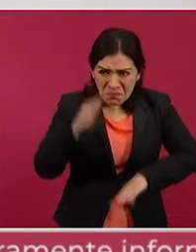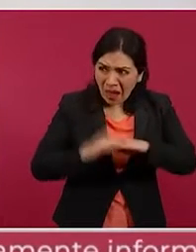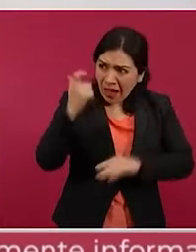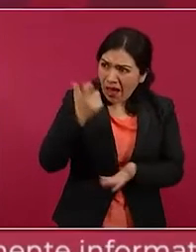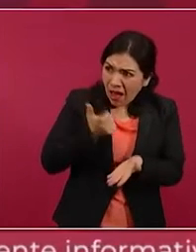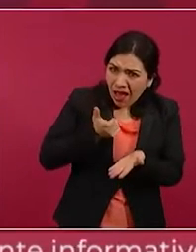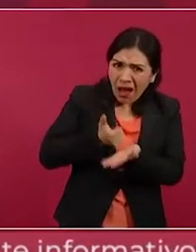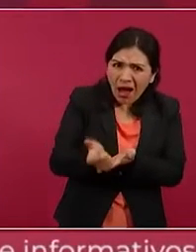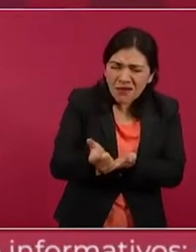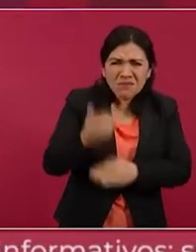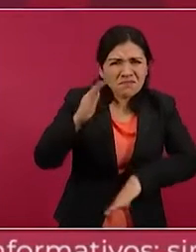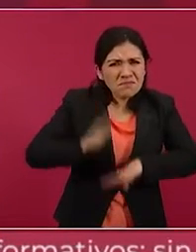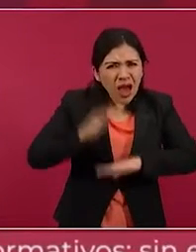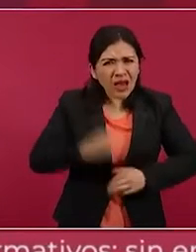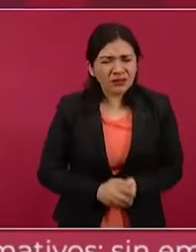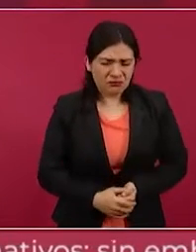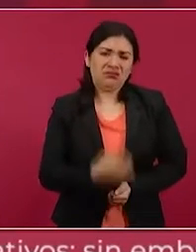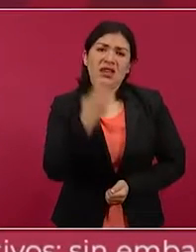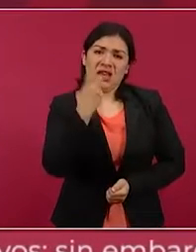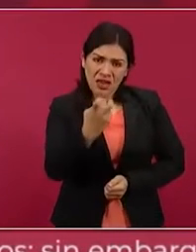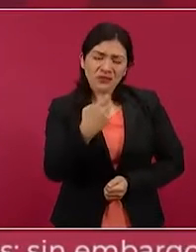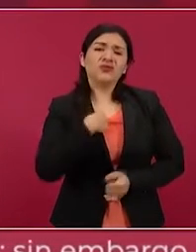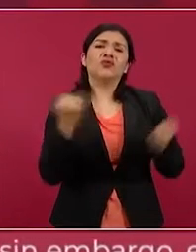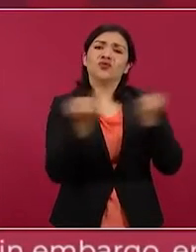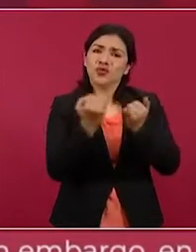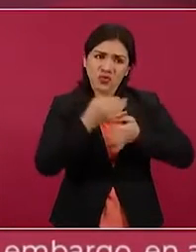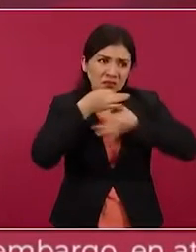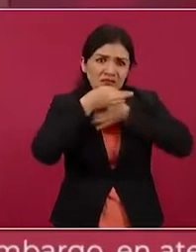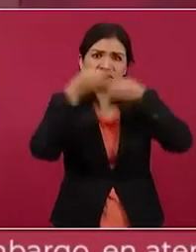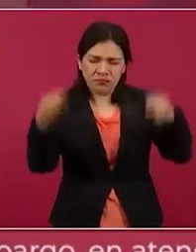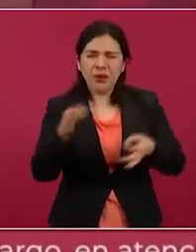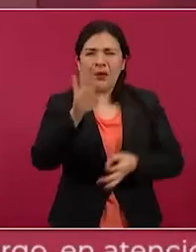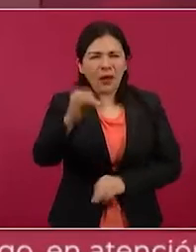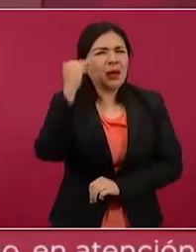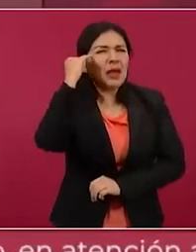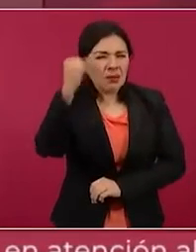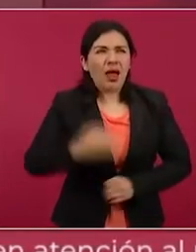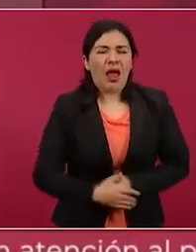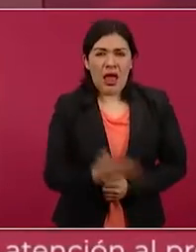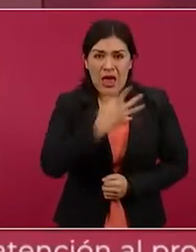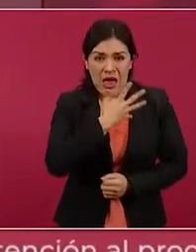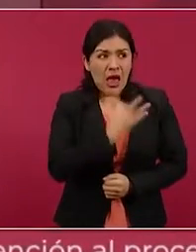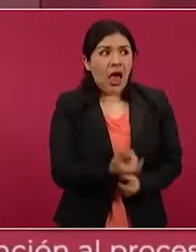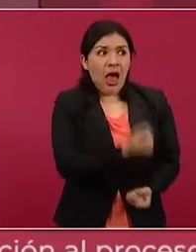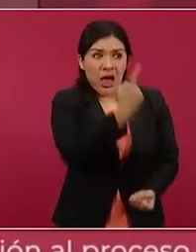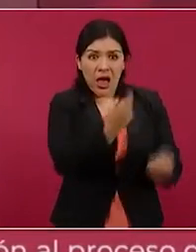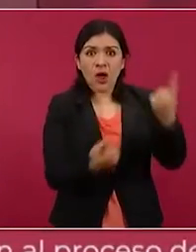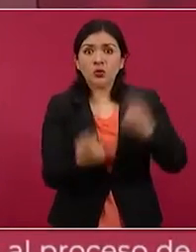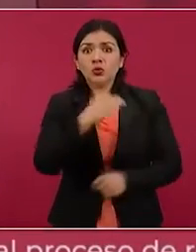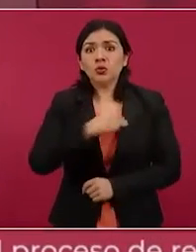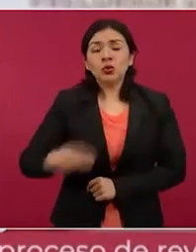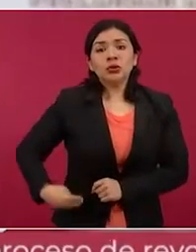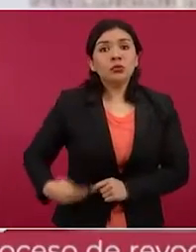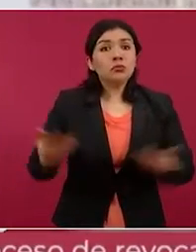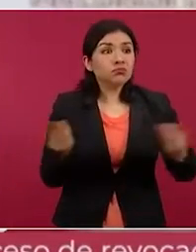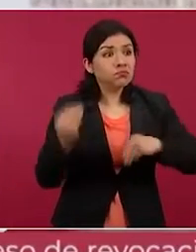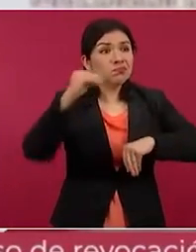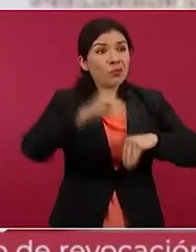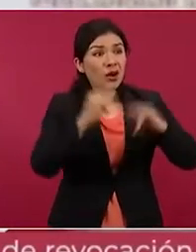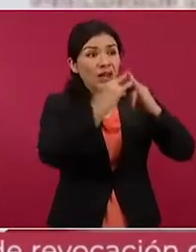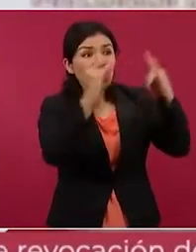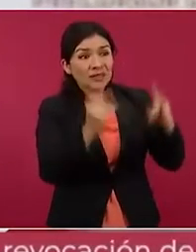Imagínense, va a haber municipios en donde no van a instalar